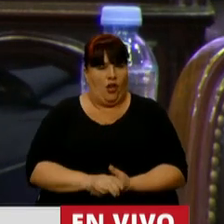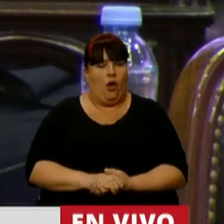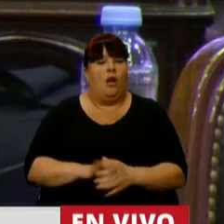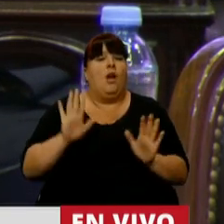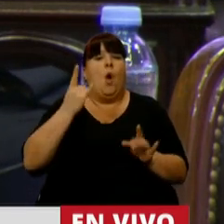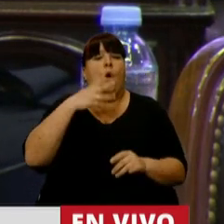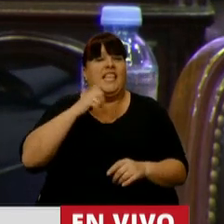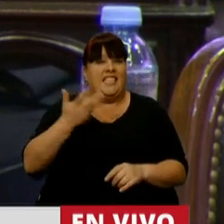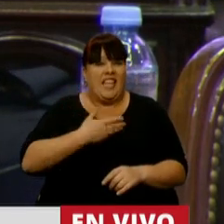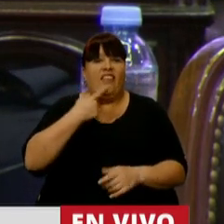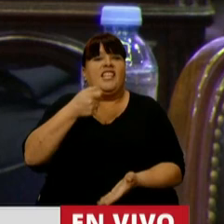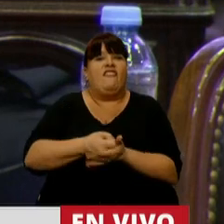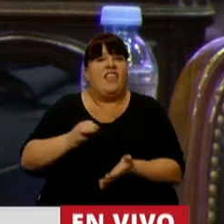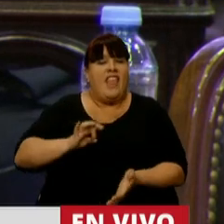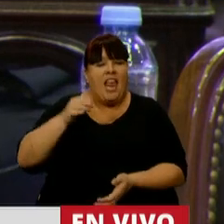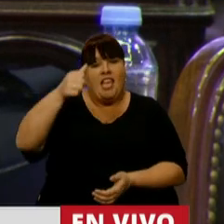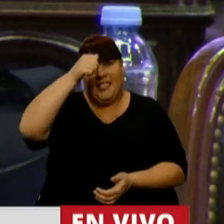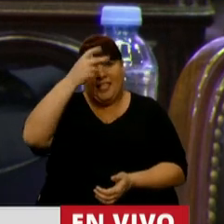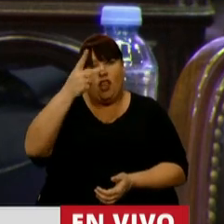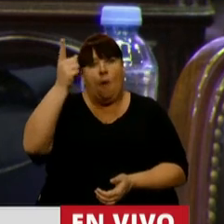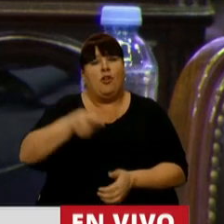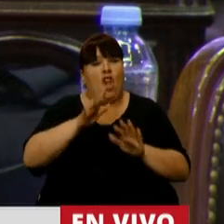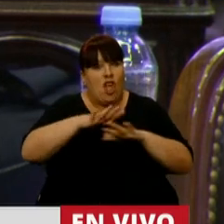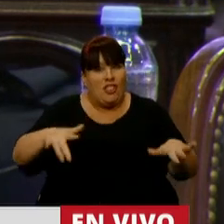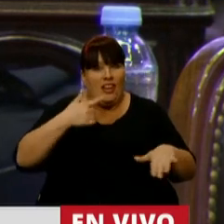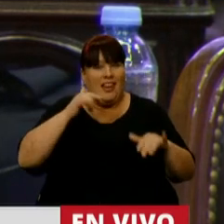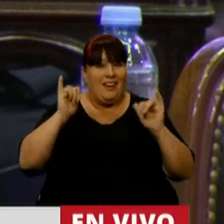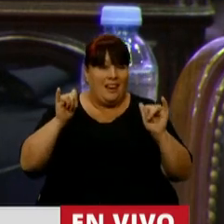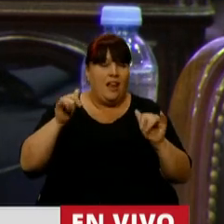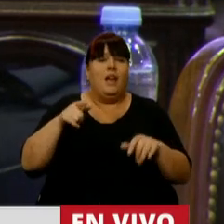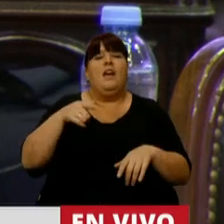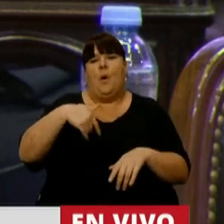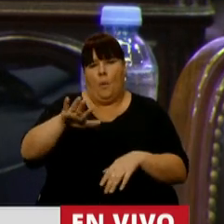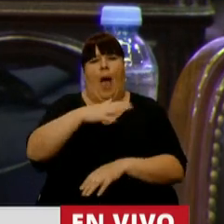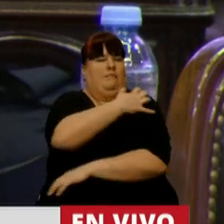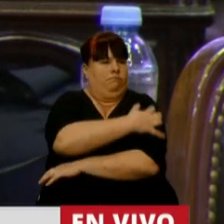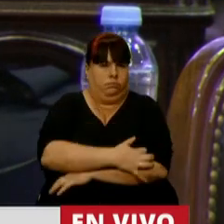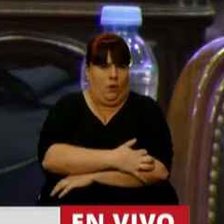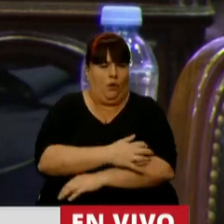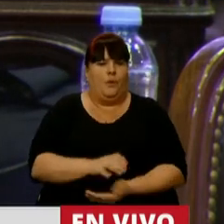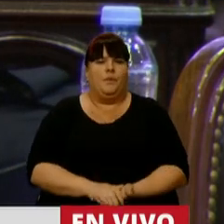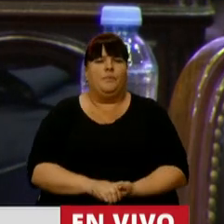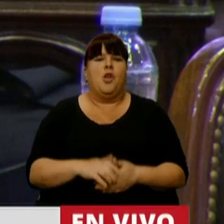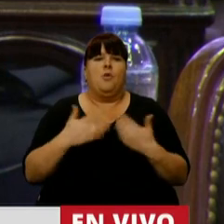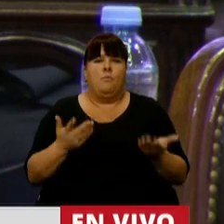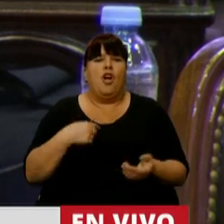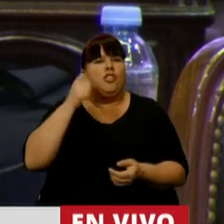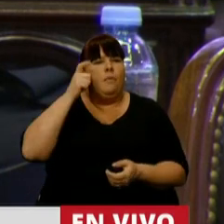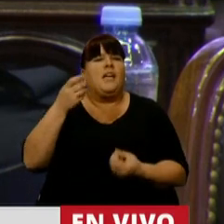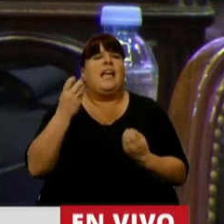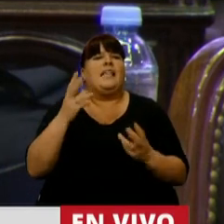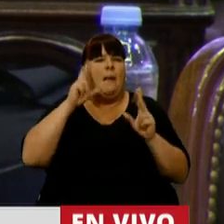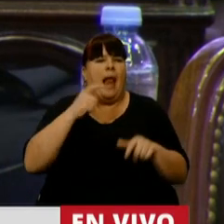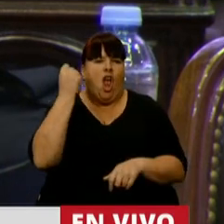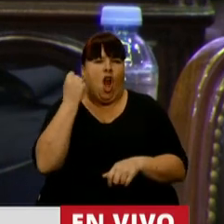según UNICEF, para fin de año, el 62% de los niños, niñas y adolescentes serán pobres. Por eso nos preguntamos, ¿cuál es el plan